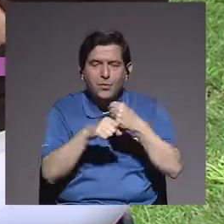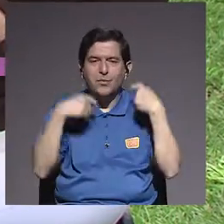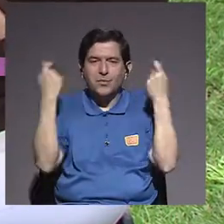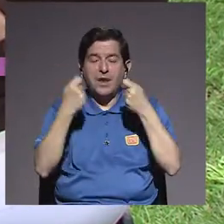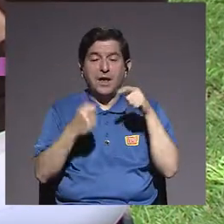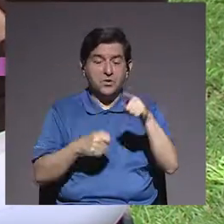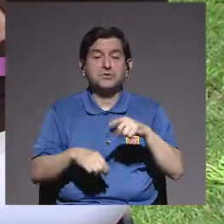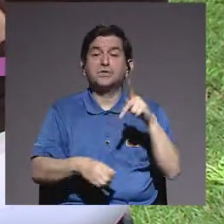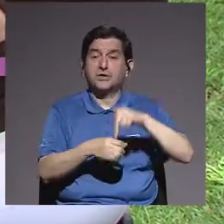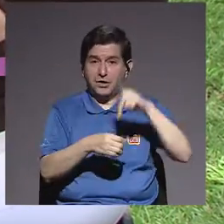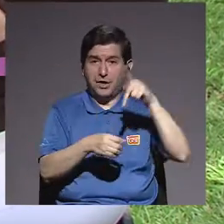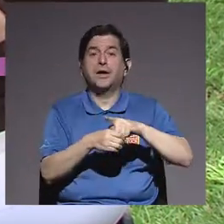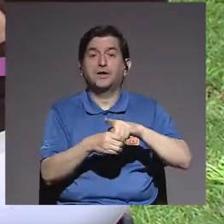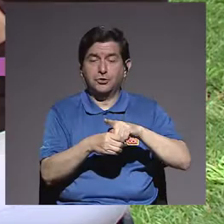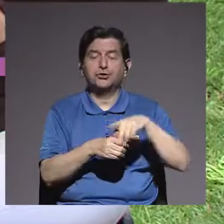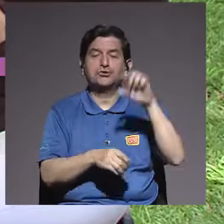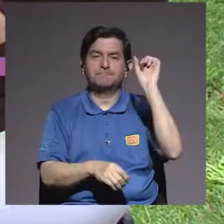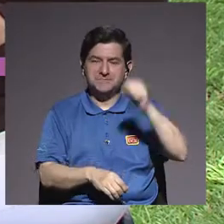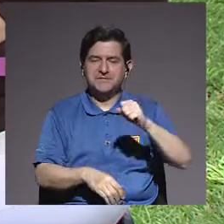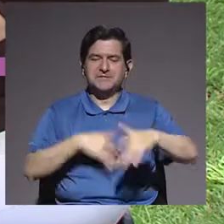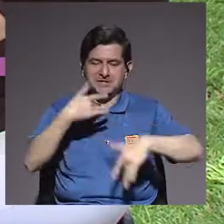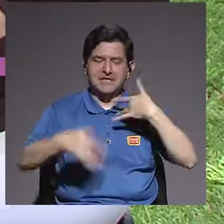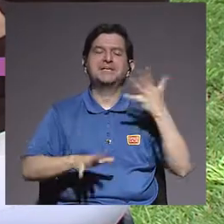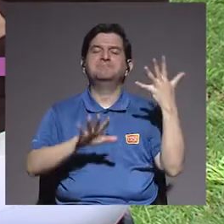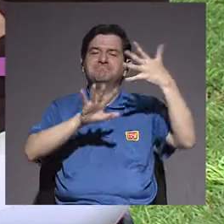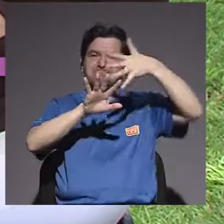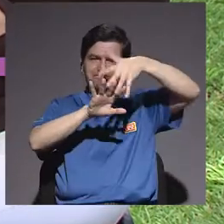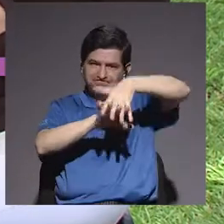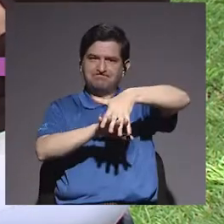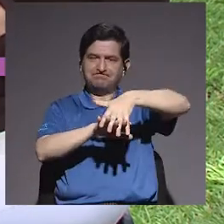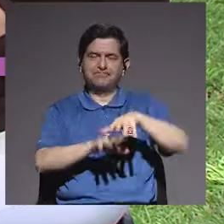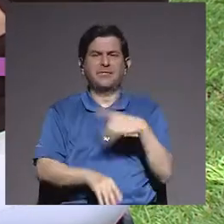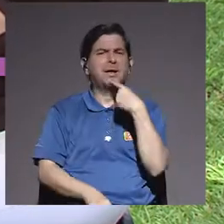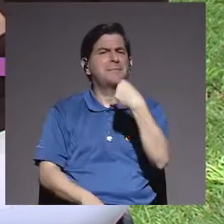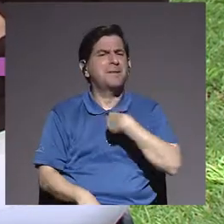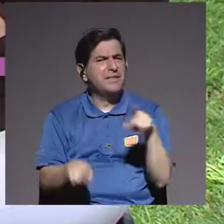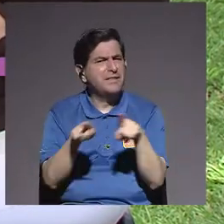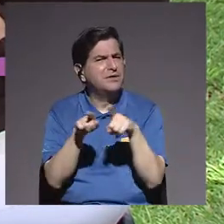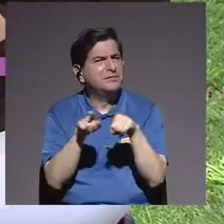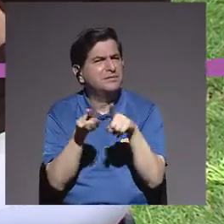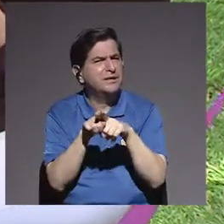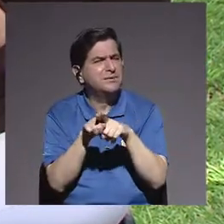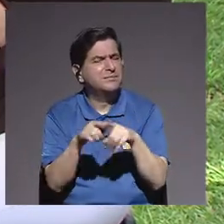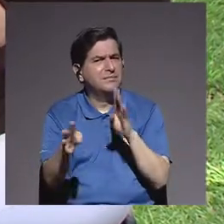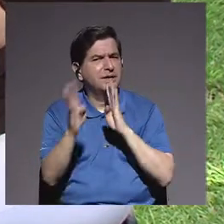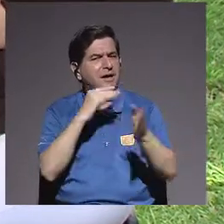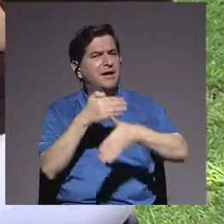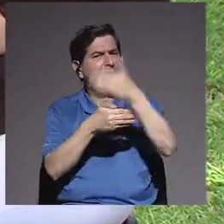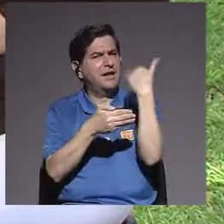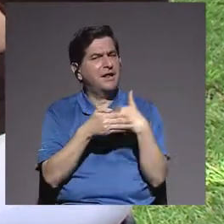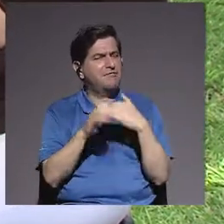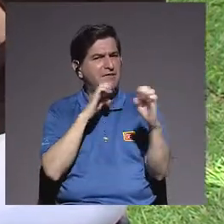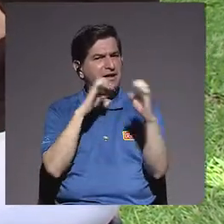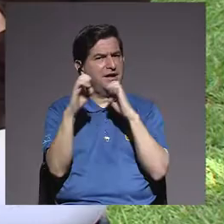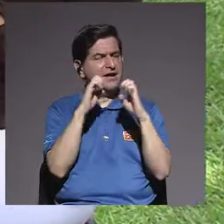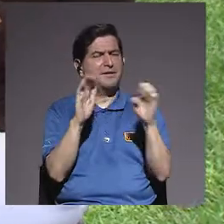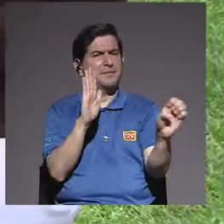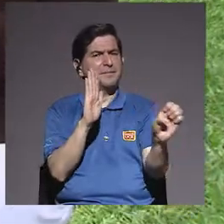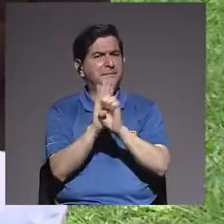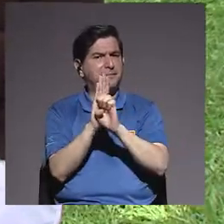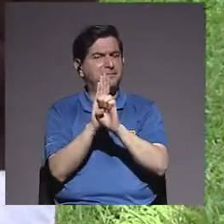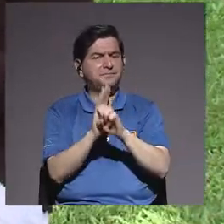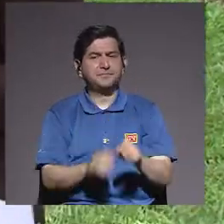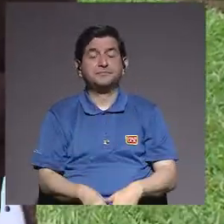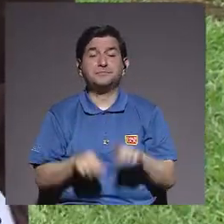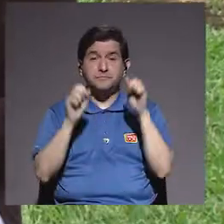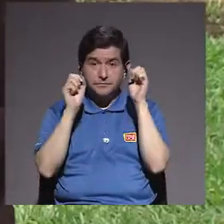ahí, pues definitivamente sí se sienten integrados. Usted me decía también, bueno, cuando hablábamos antes de la entrevista, por ejemplo,